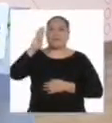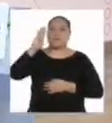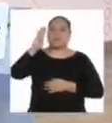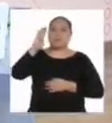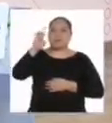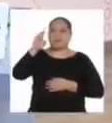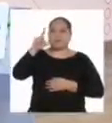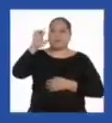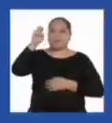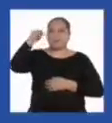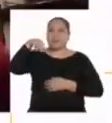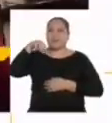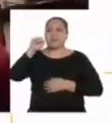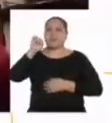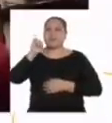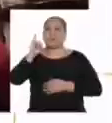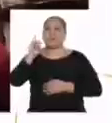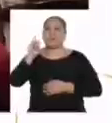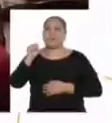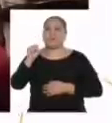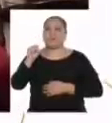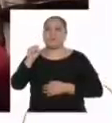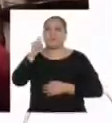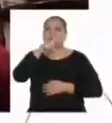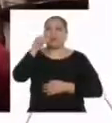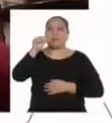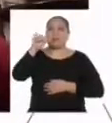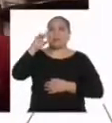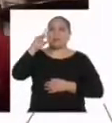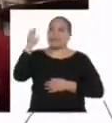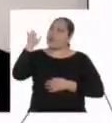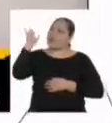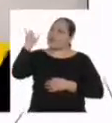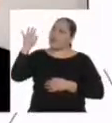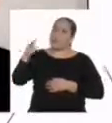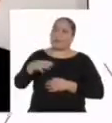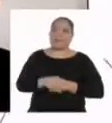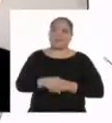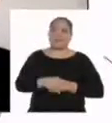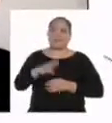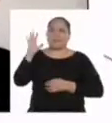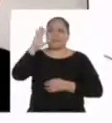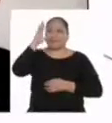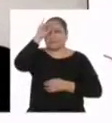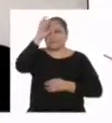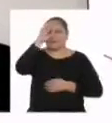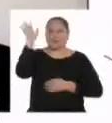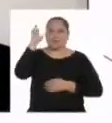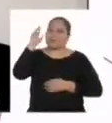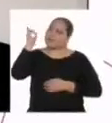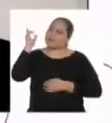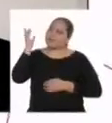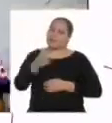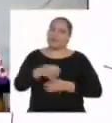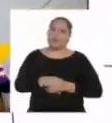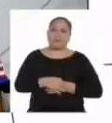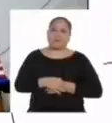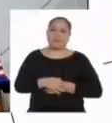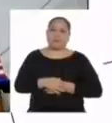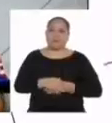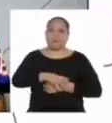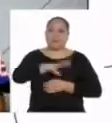y Zahid. Hola, Jonathan. Hola, profesora. Hola, chicos y chicas. Hola, profesora Julia.